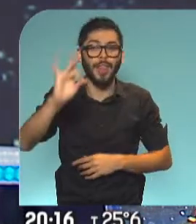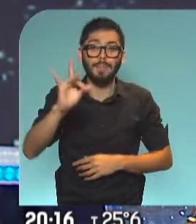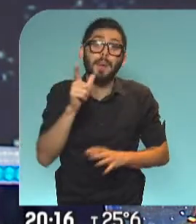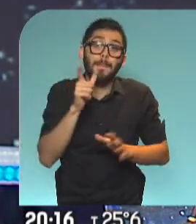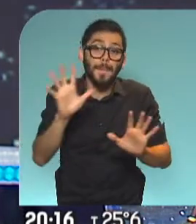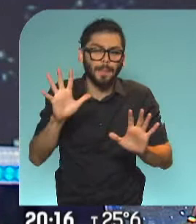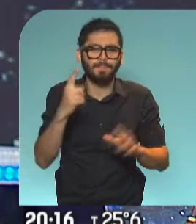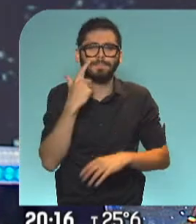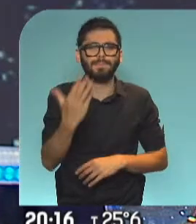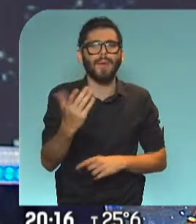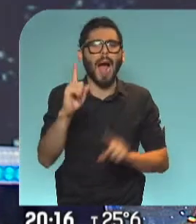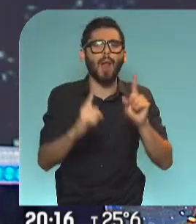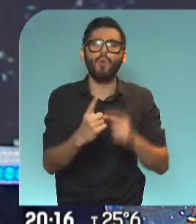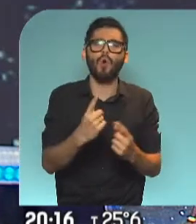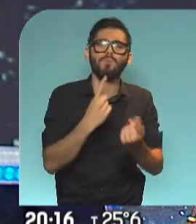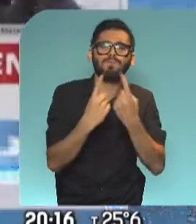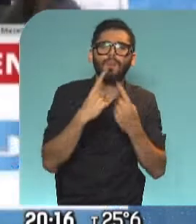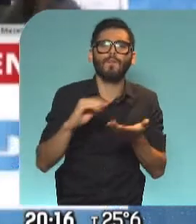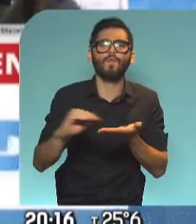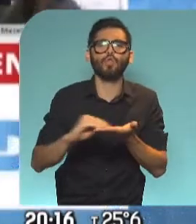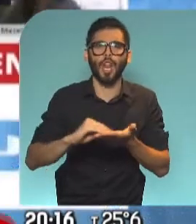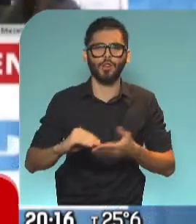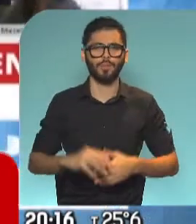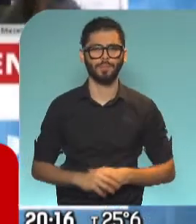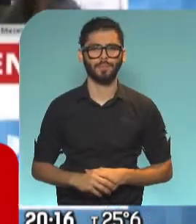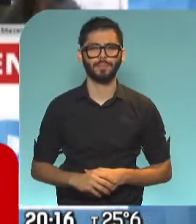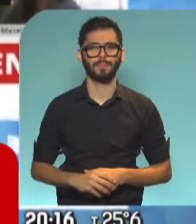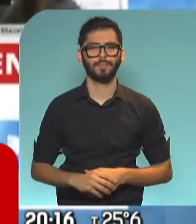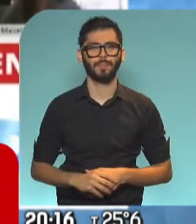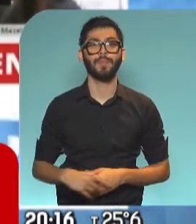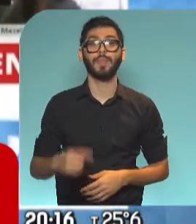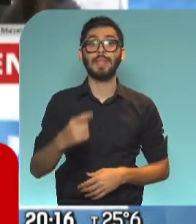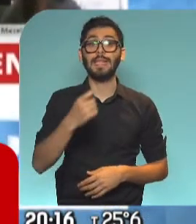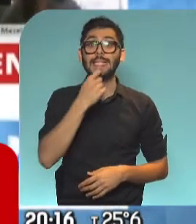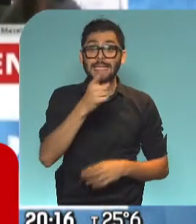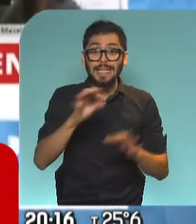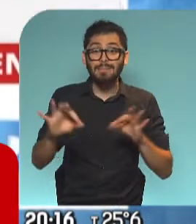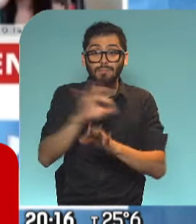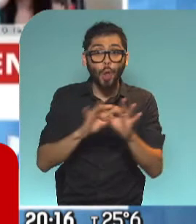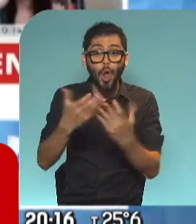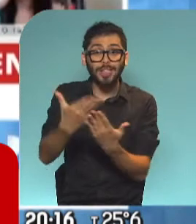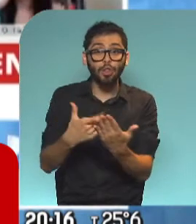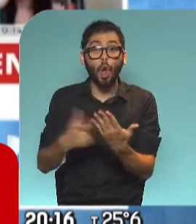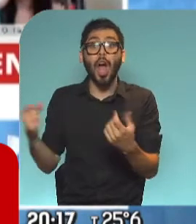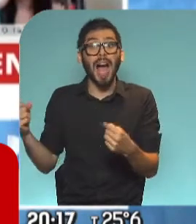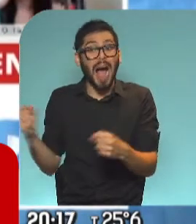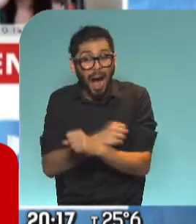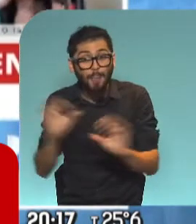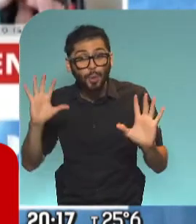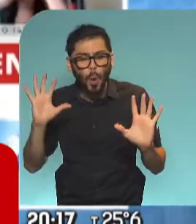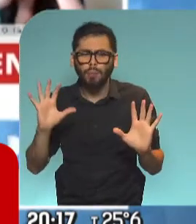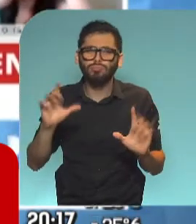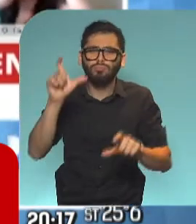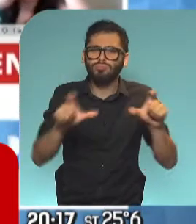Escuchamos y vemos algunos testimonios de funcionarios. Si se aprueba este proyecto, todos, cada persona,